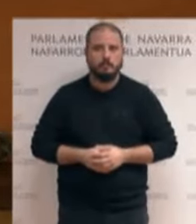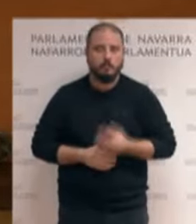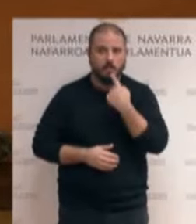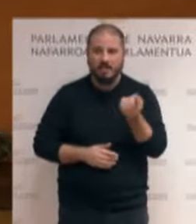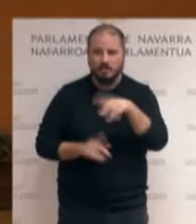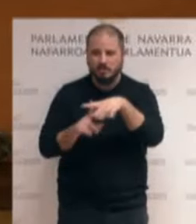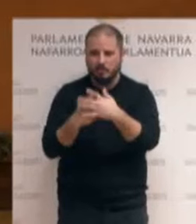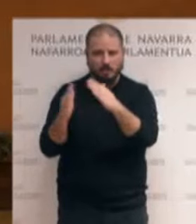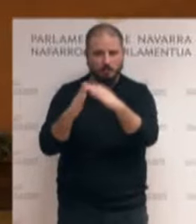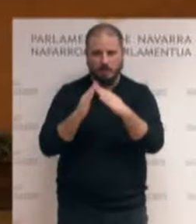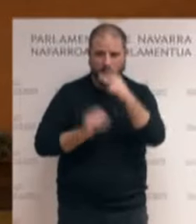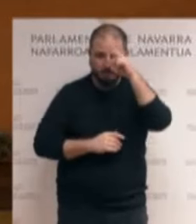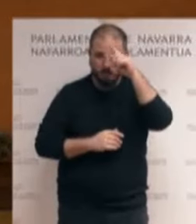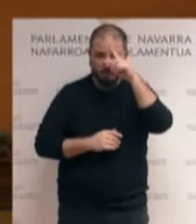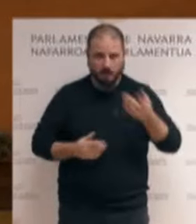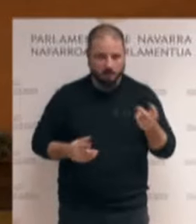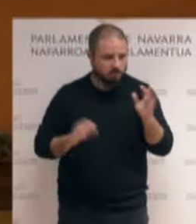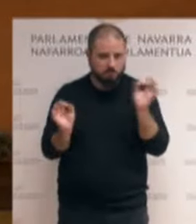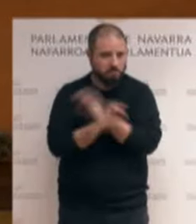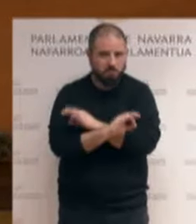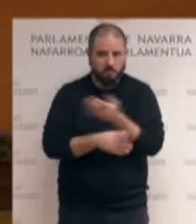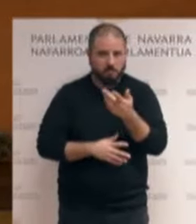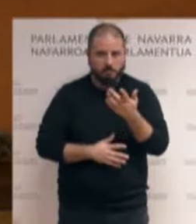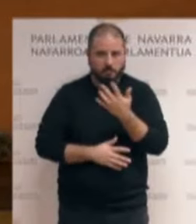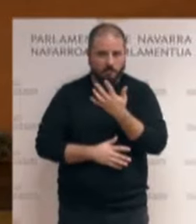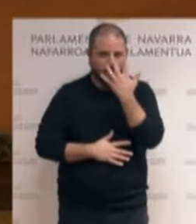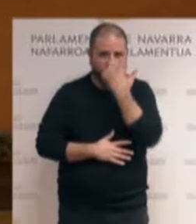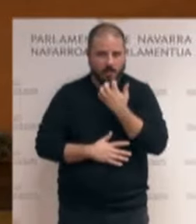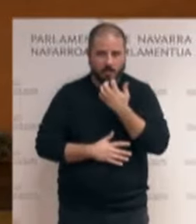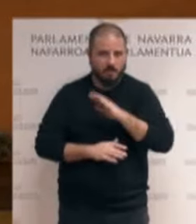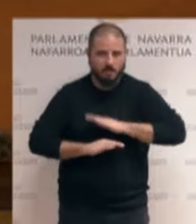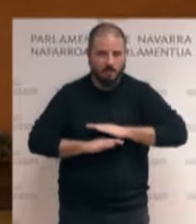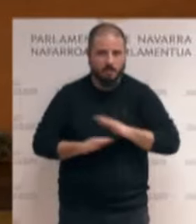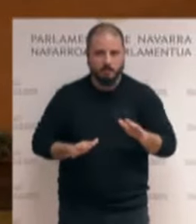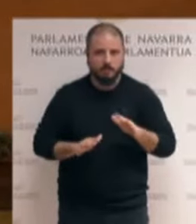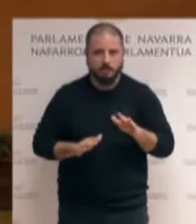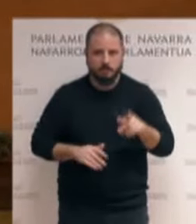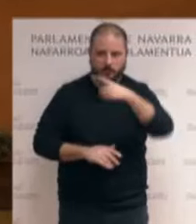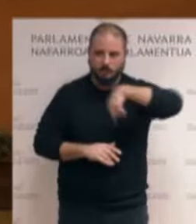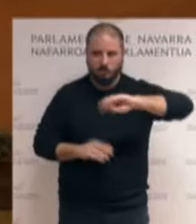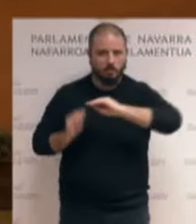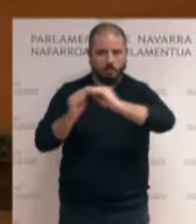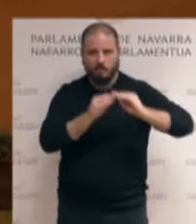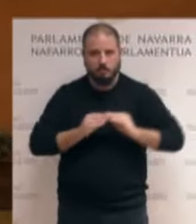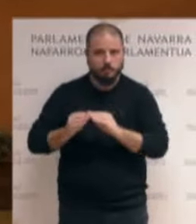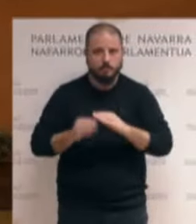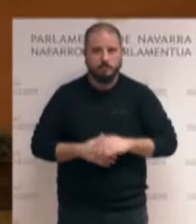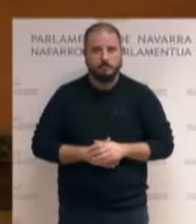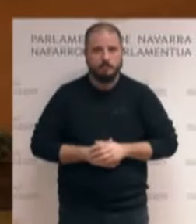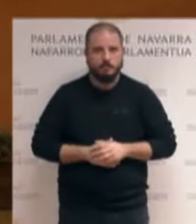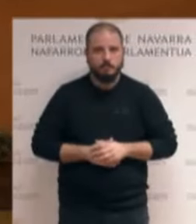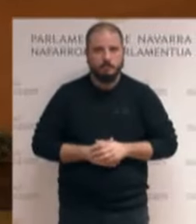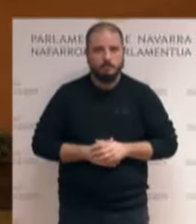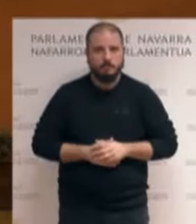es preocupante. Es incluso dramática. Creo que en eso estamos todos y todas de acuerdo. Y si entendemos, como